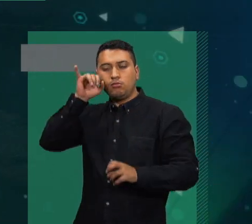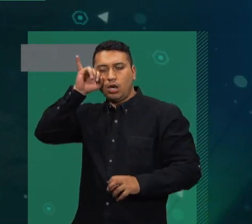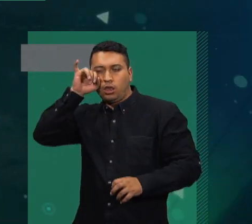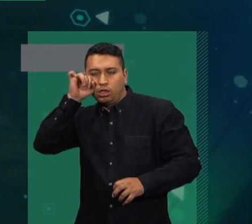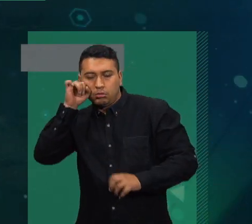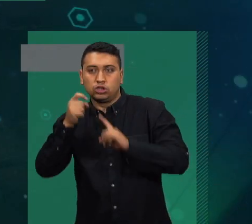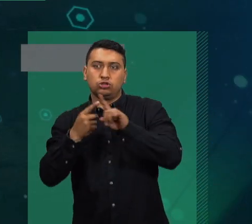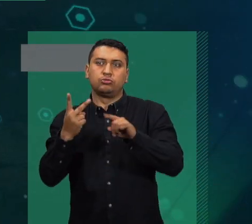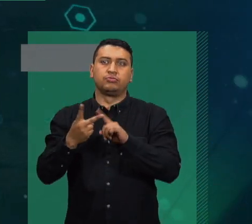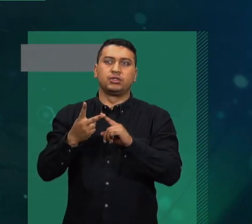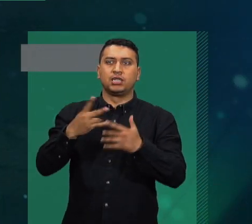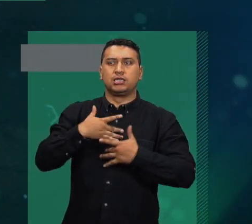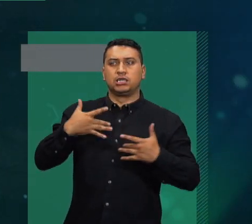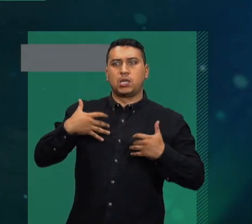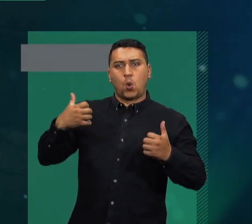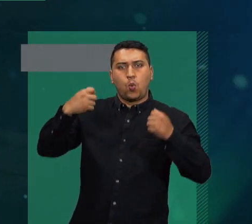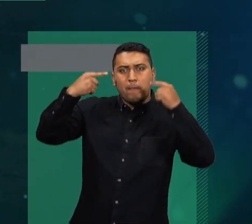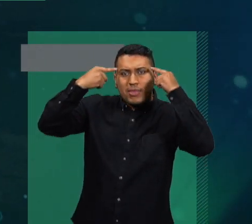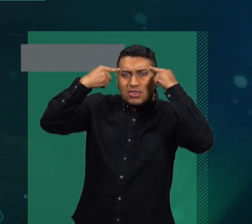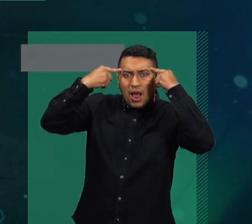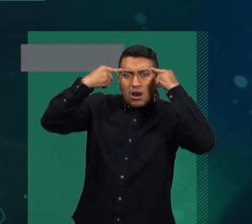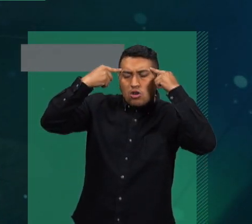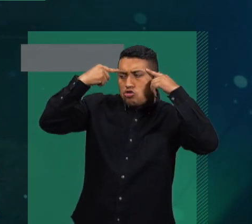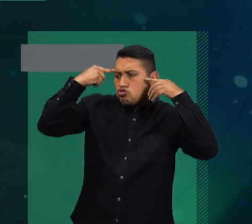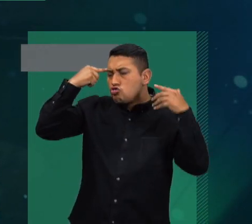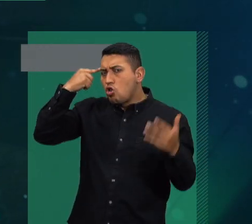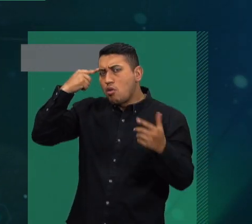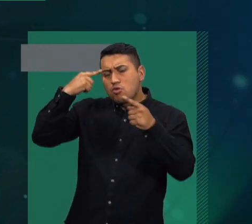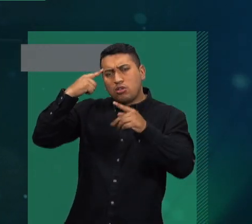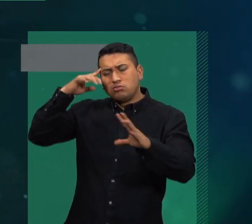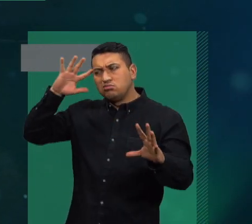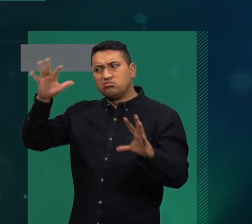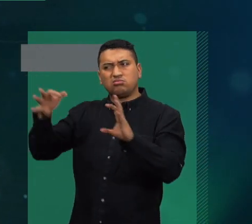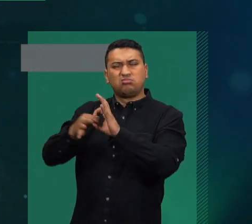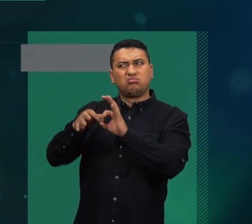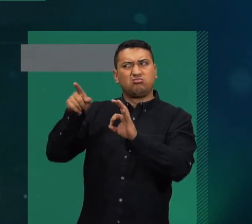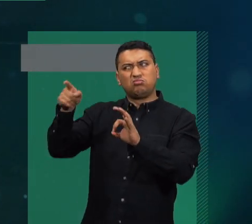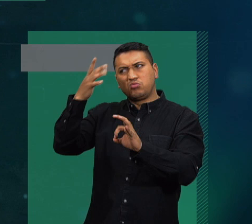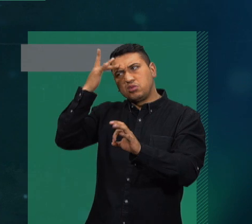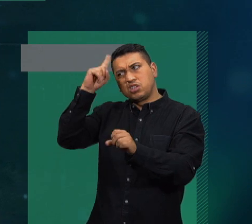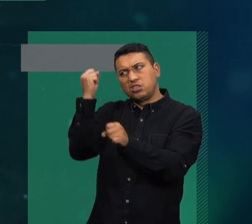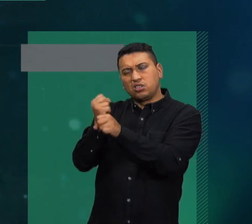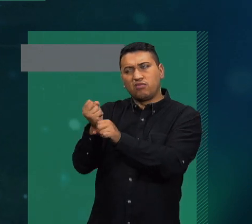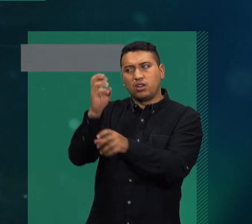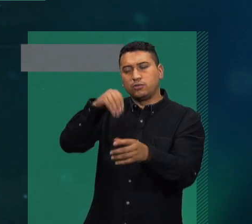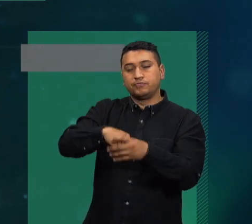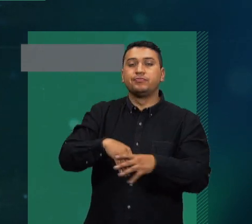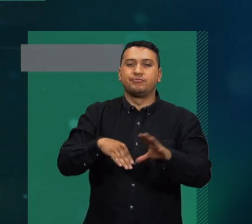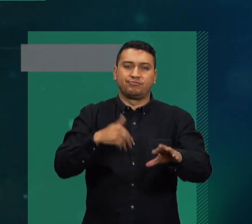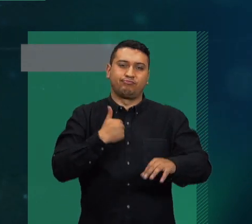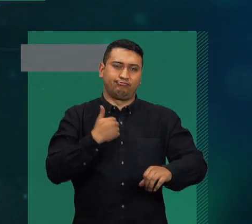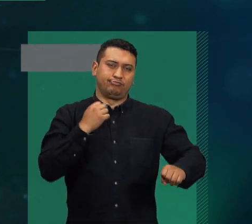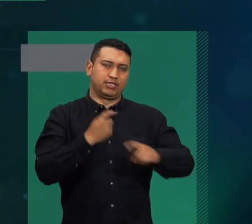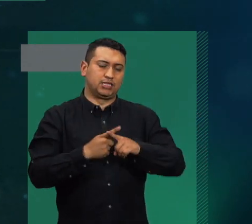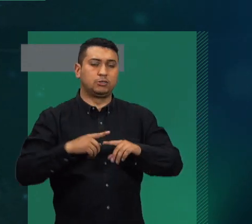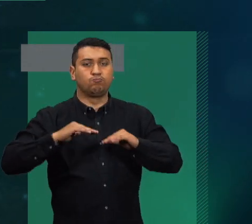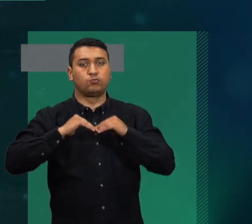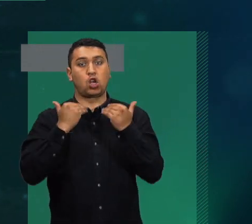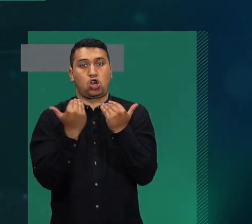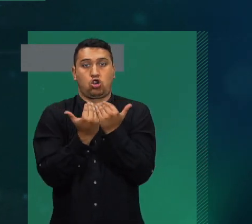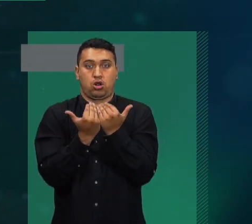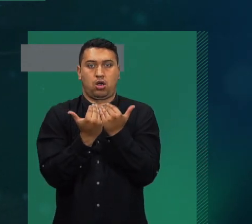Yo el tema de la salud mental llegué a regañadientes, honestamente. Desde que estaba en el colegio